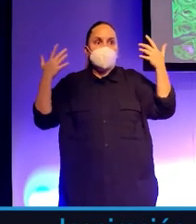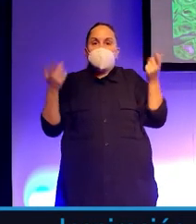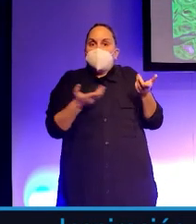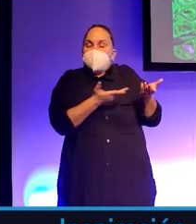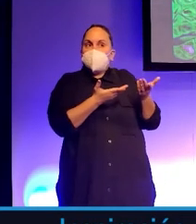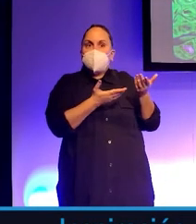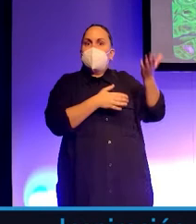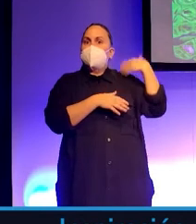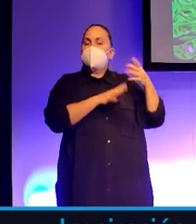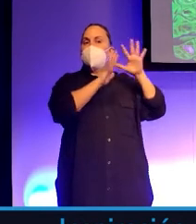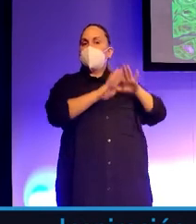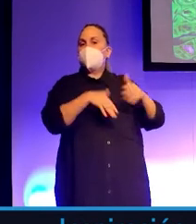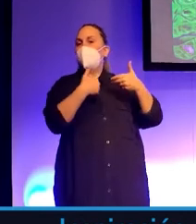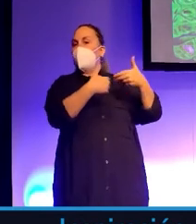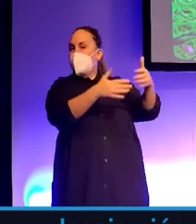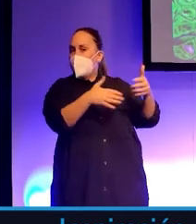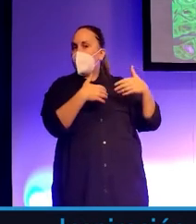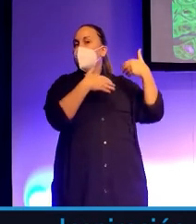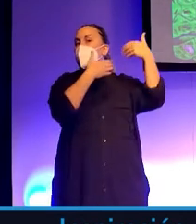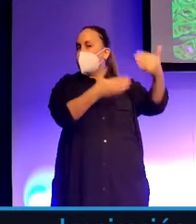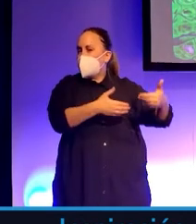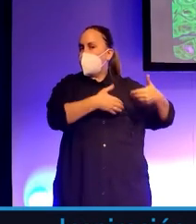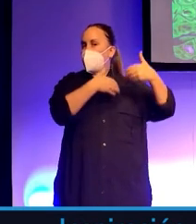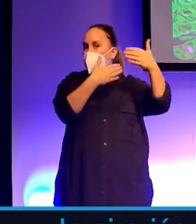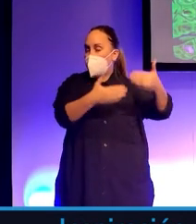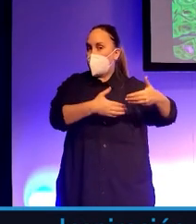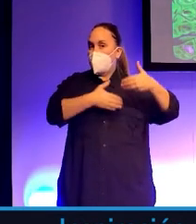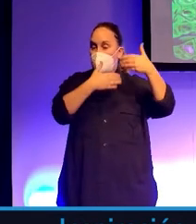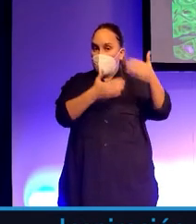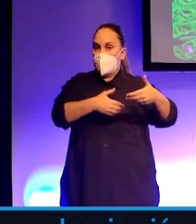veníamos demorando, dilatando, posponiendo.